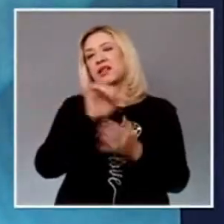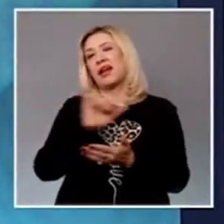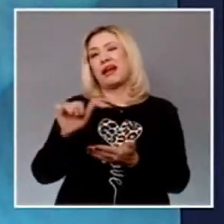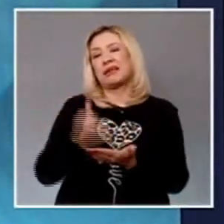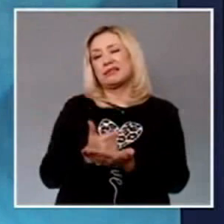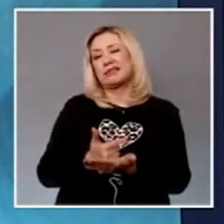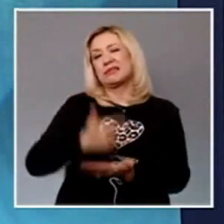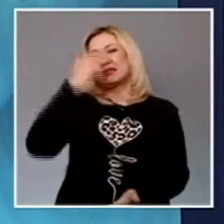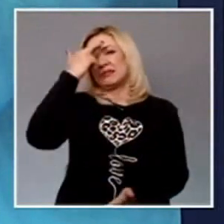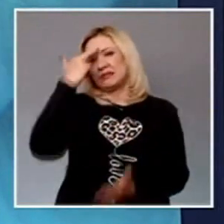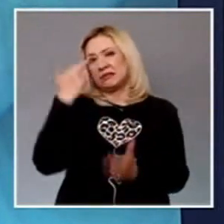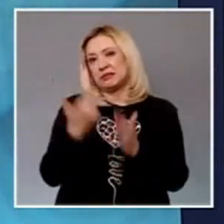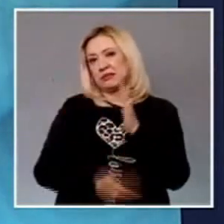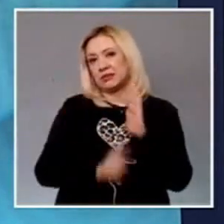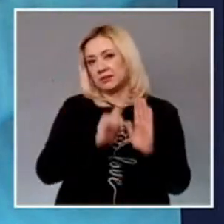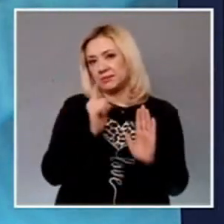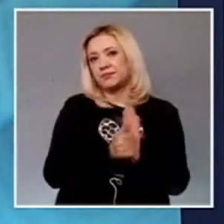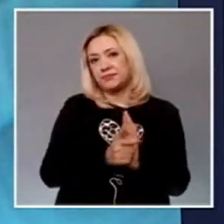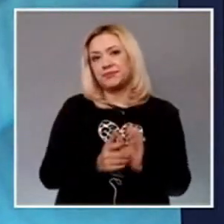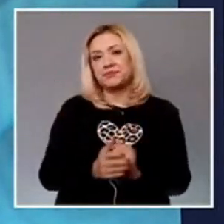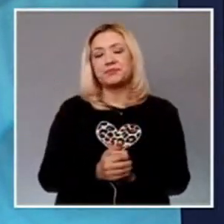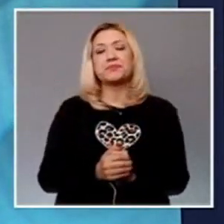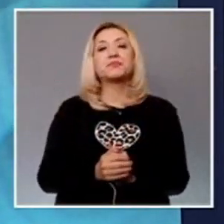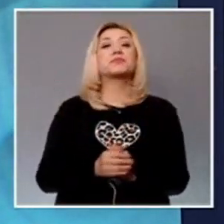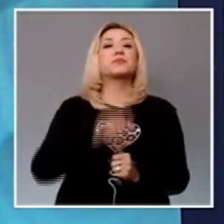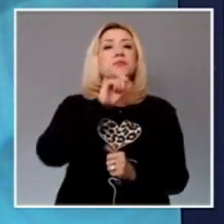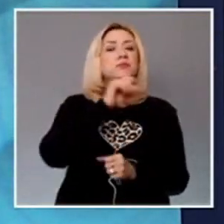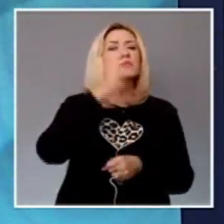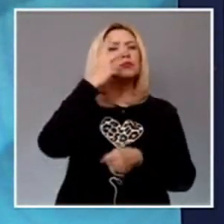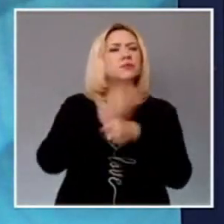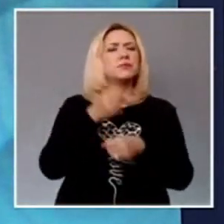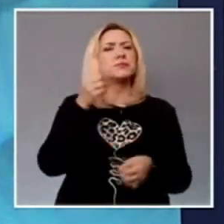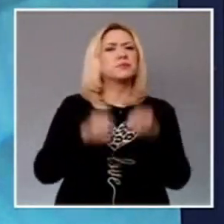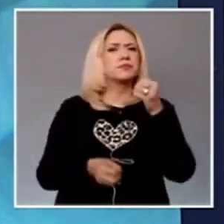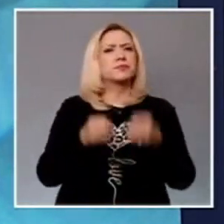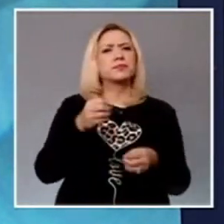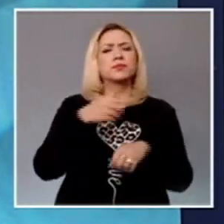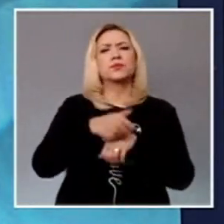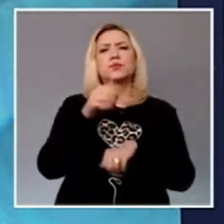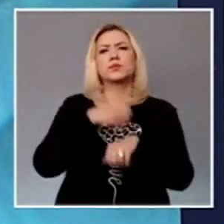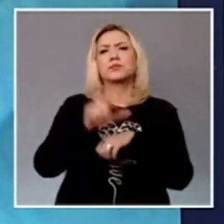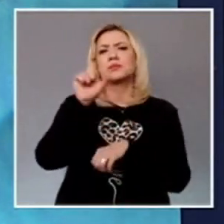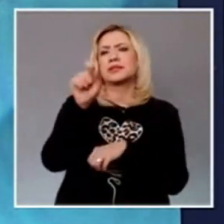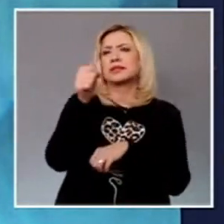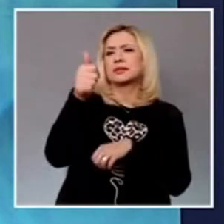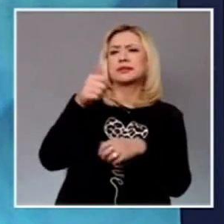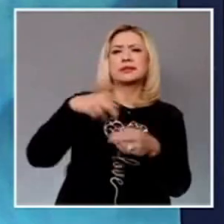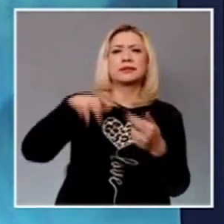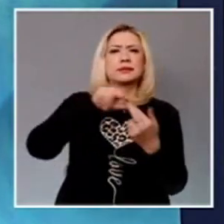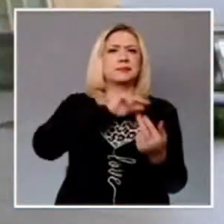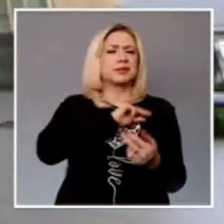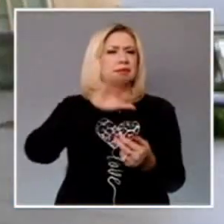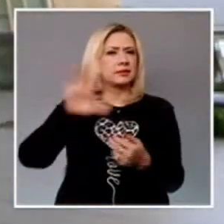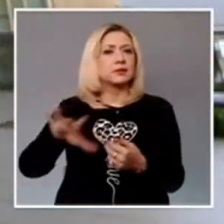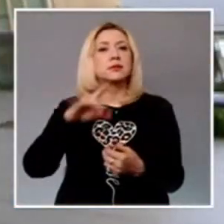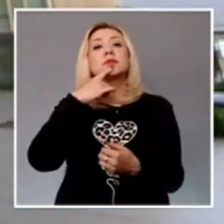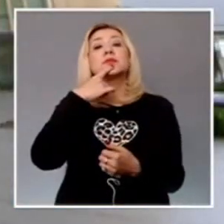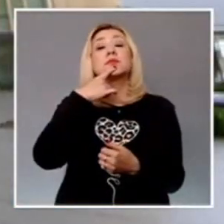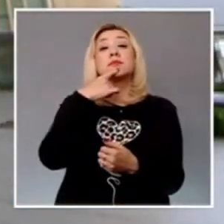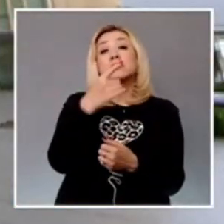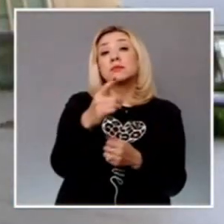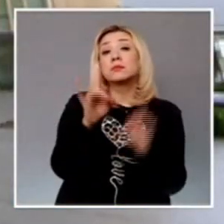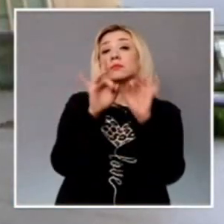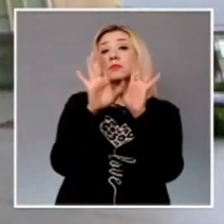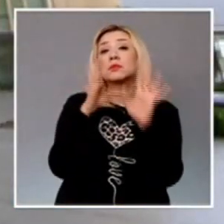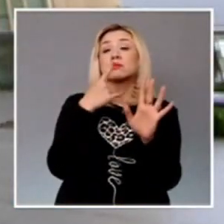En más noticias, el segundo tribunal colegiado del vigésimo sexto circuito determinó que los casos en los que se denuncia violencia familiar